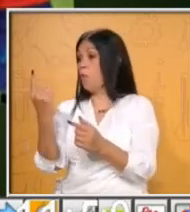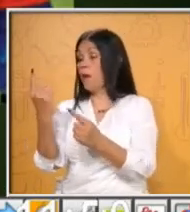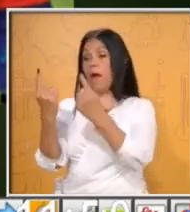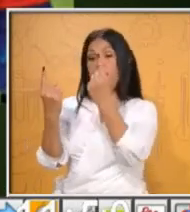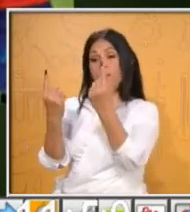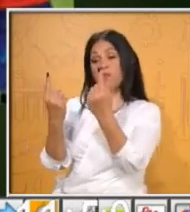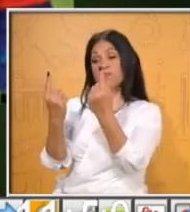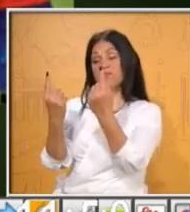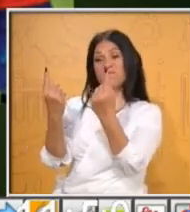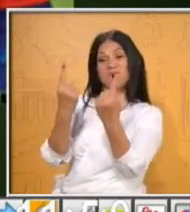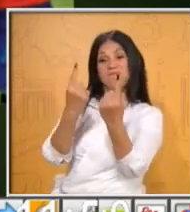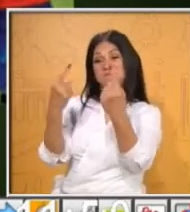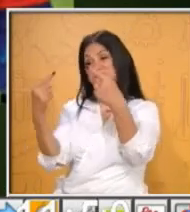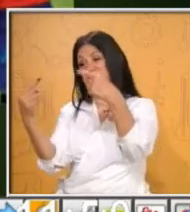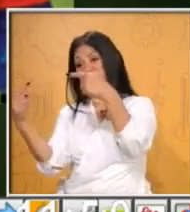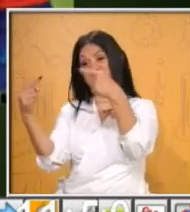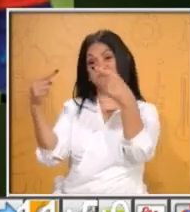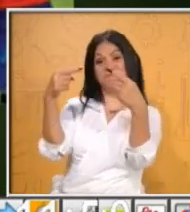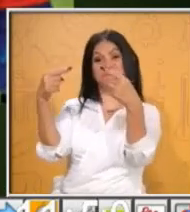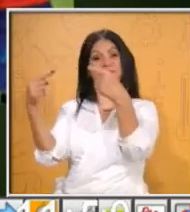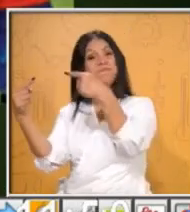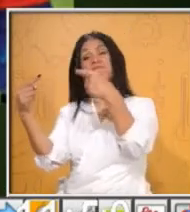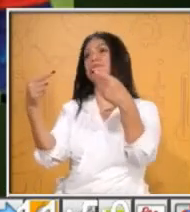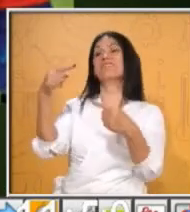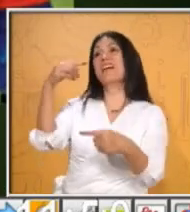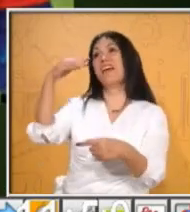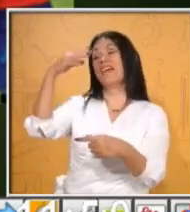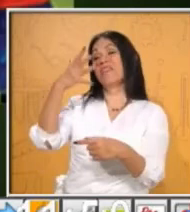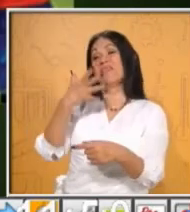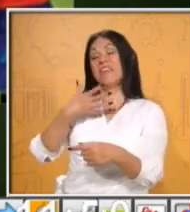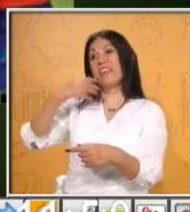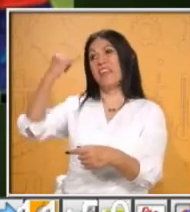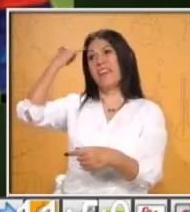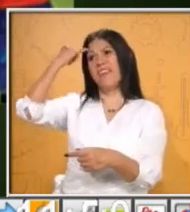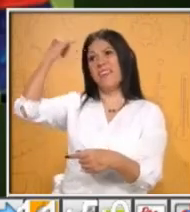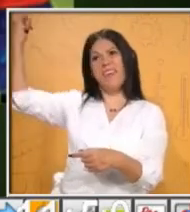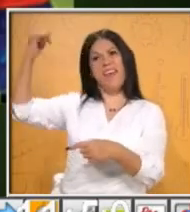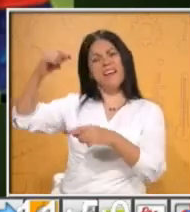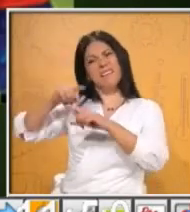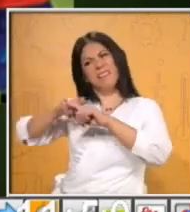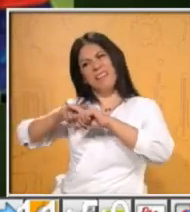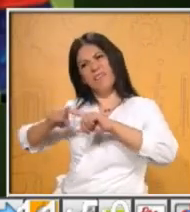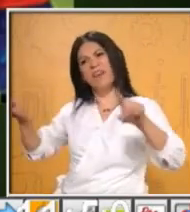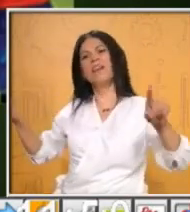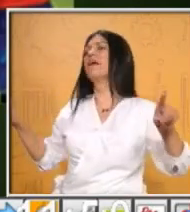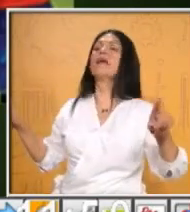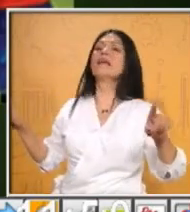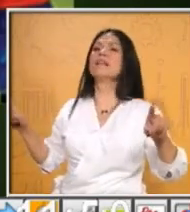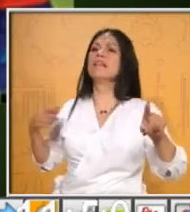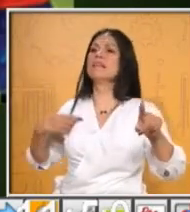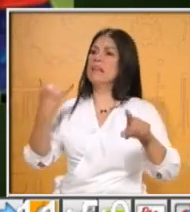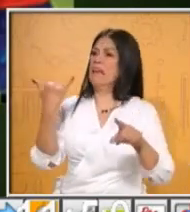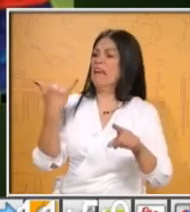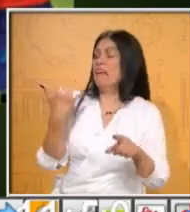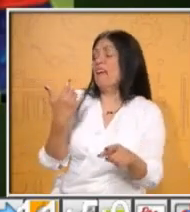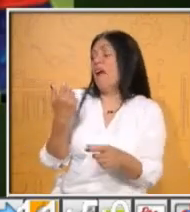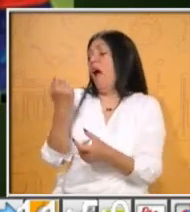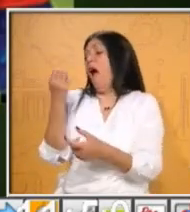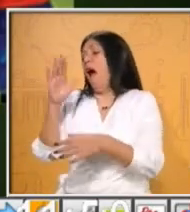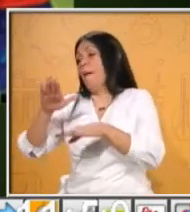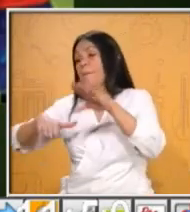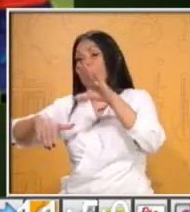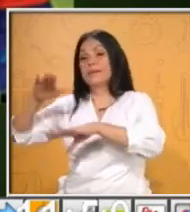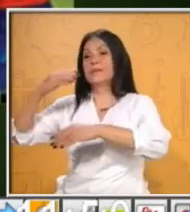en una misma forma de pensar. Y empiezan a surgir ciertas discusiones para intentar